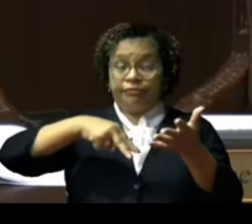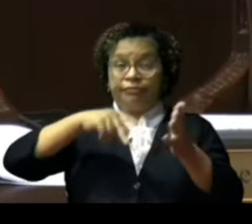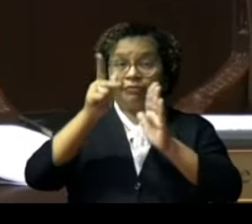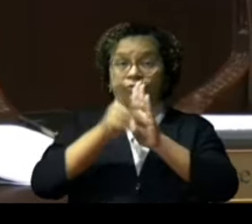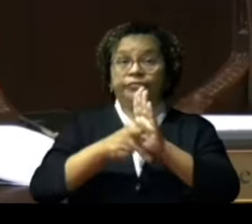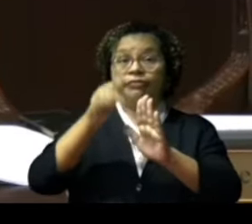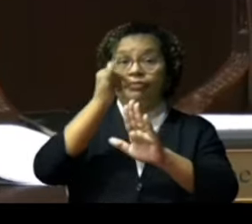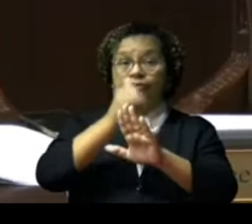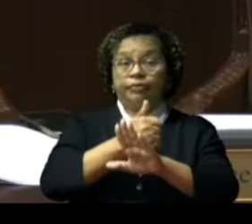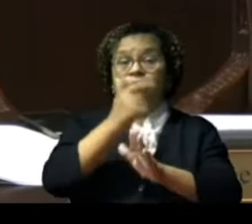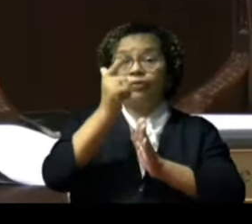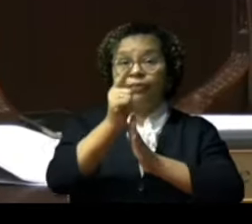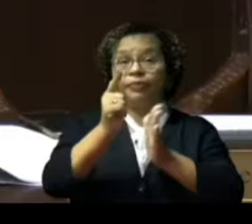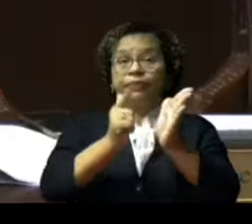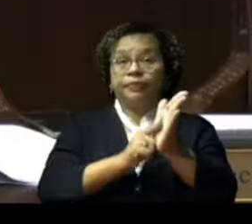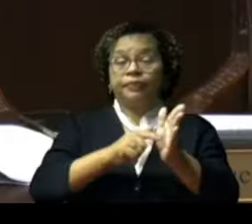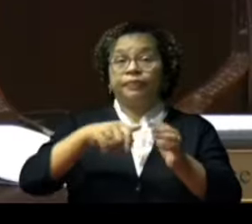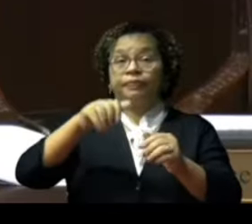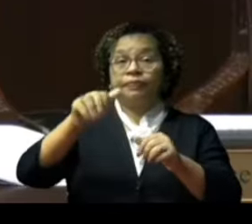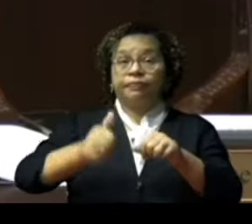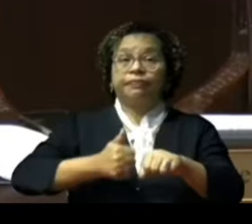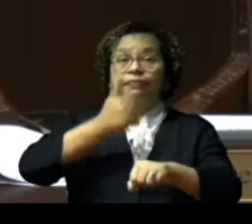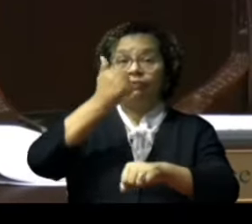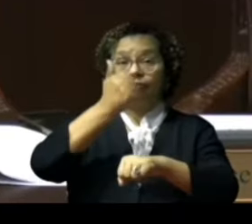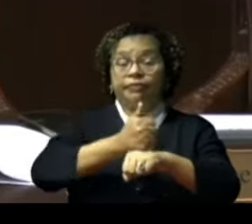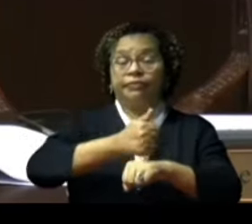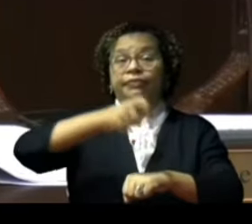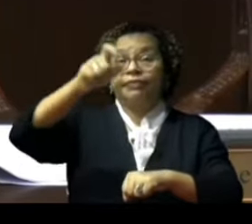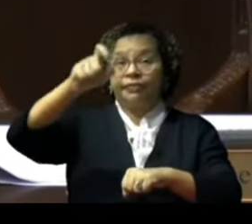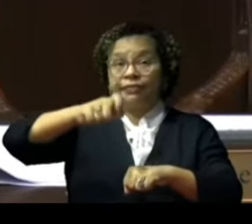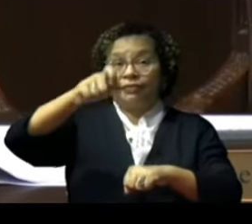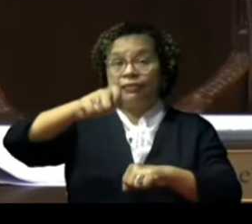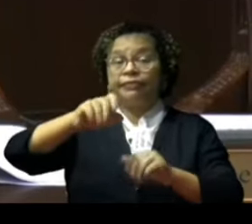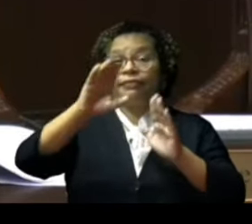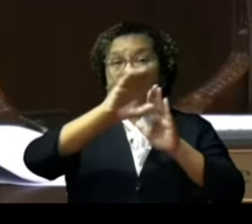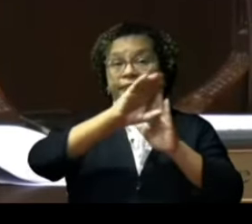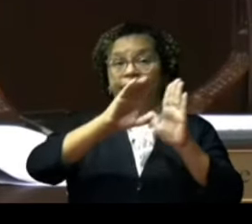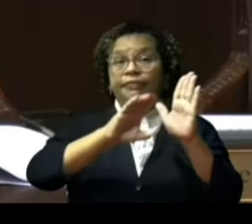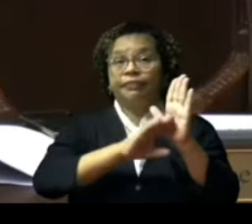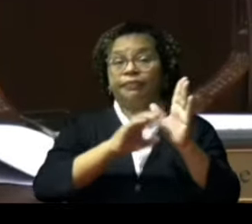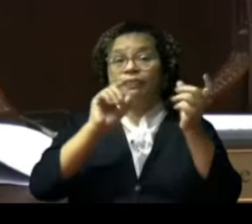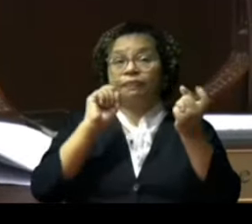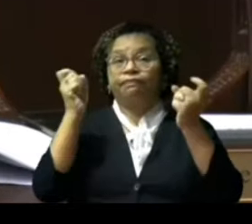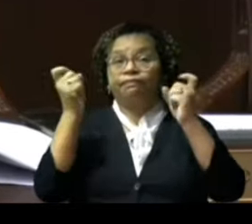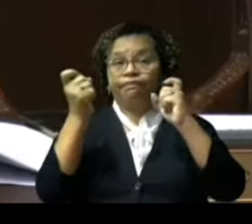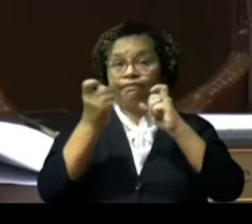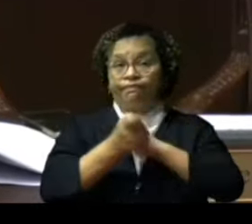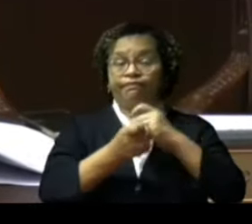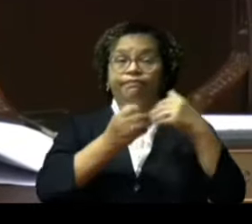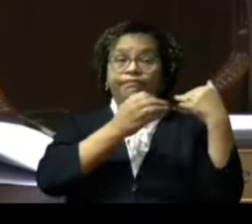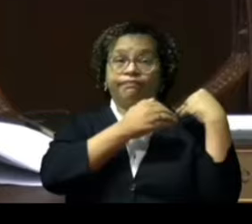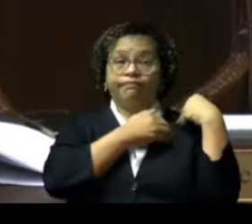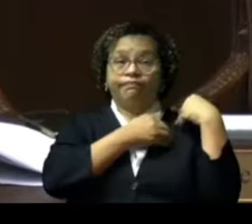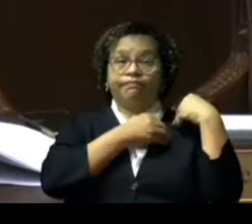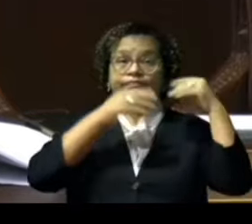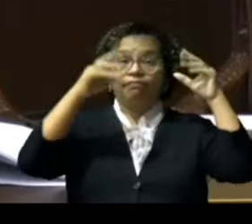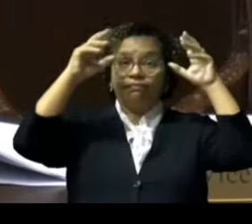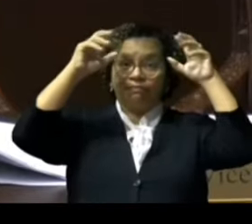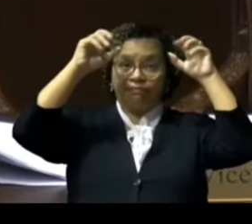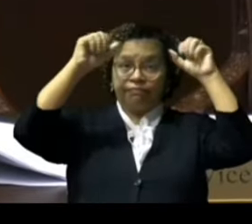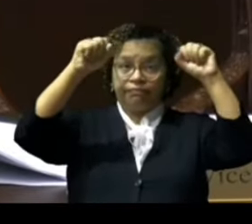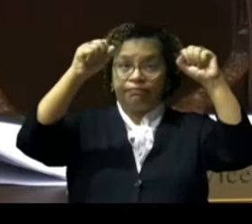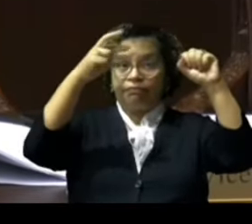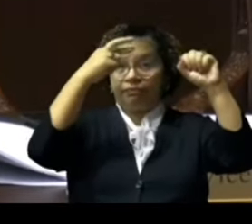de la reforma constitucional en la República Dominicana. Proponente del Poder Ejecutivo fue estudiado por una